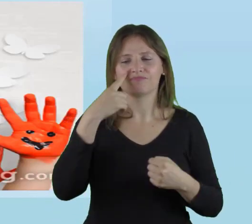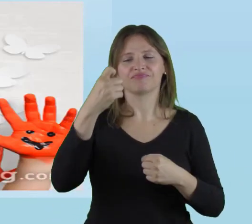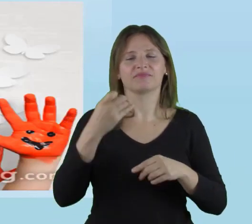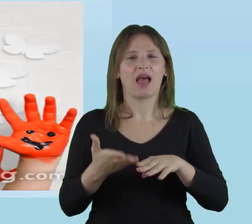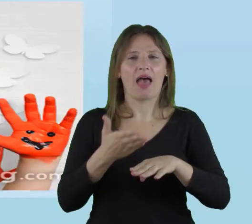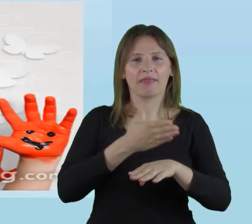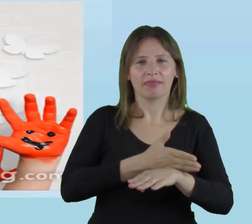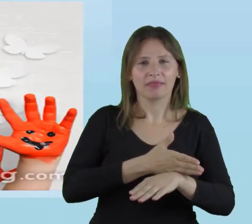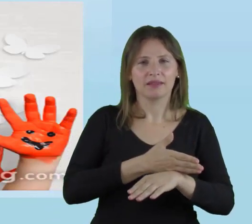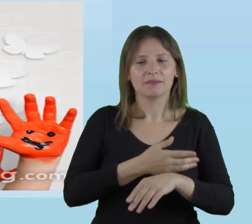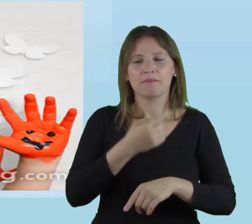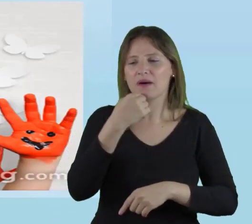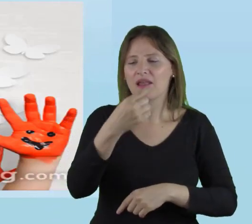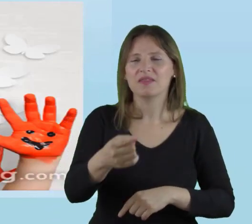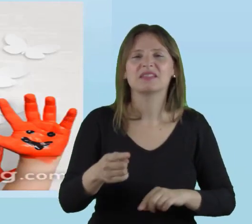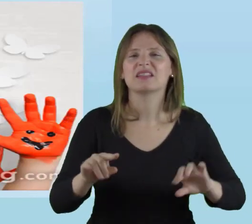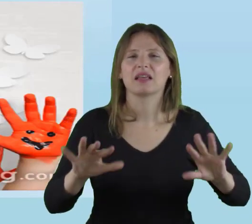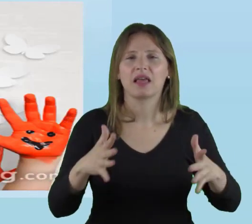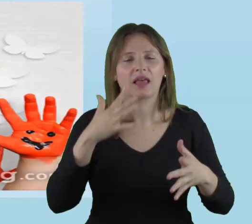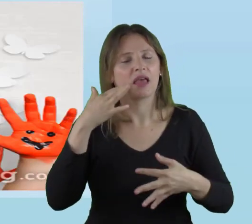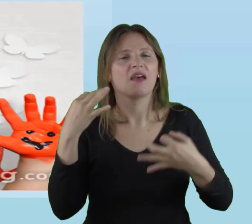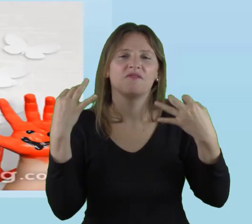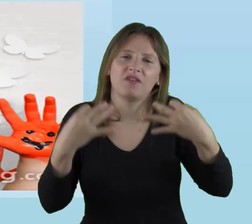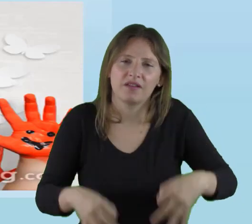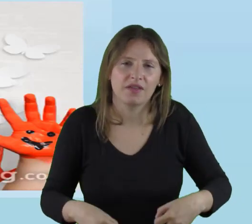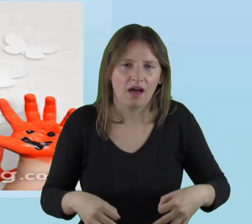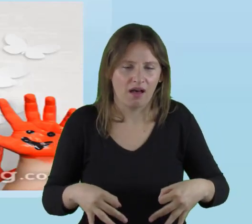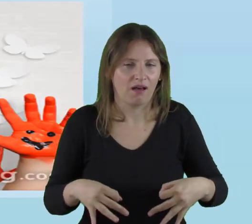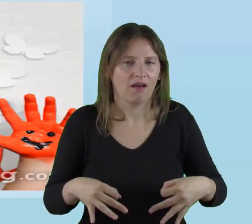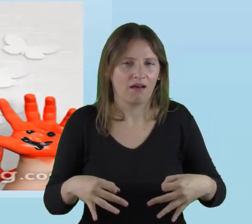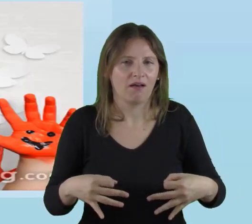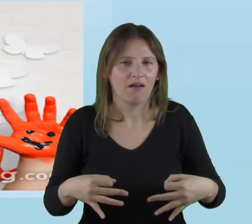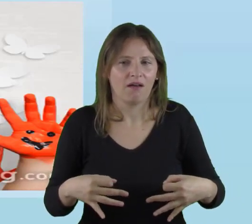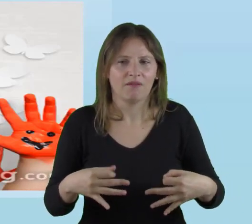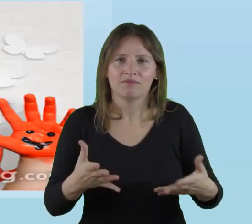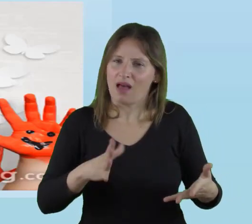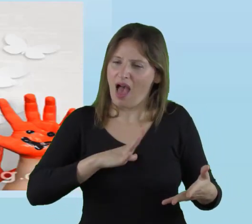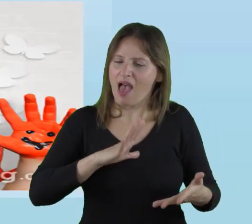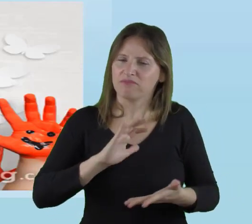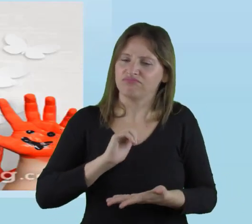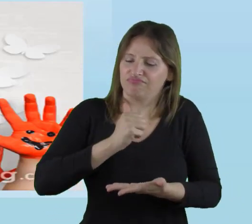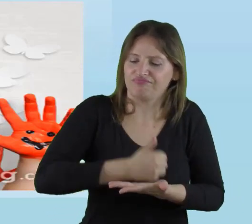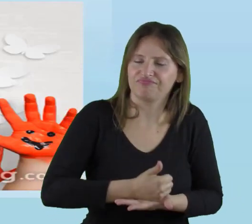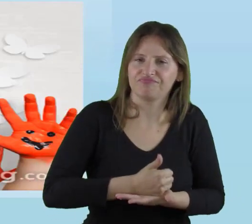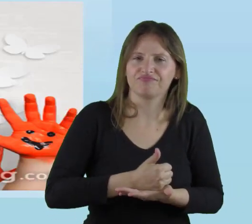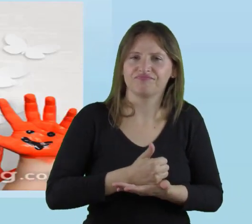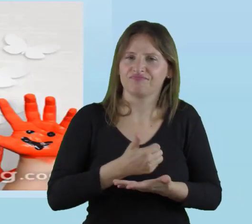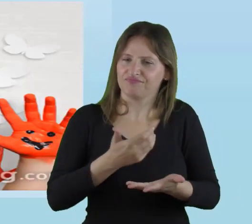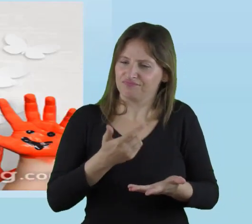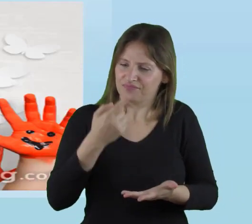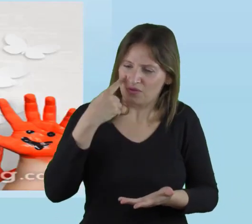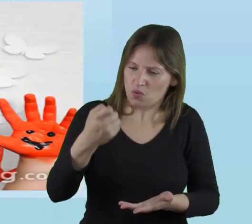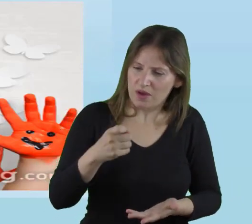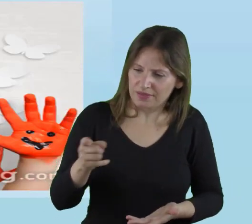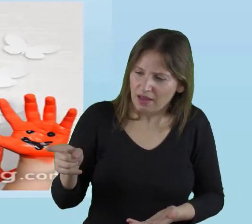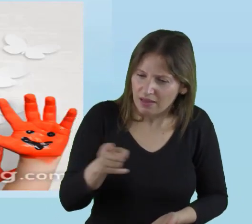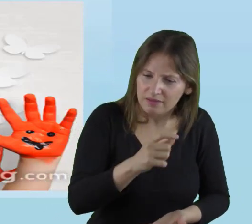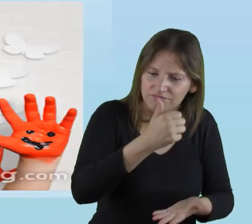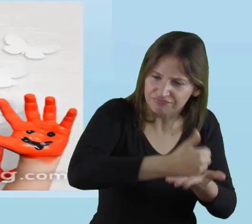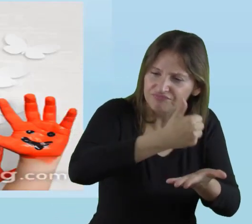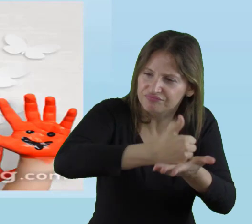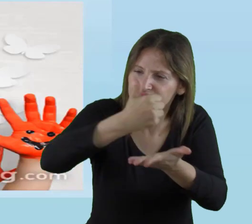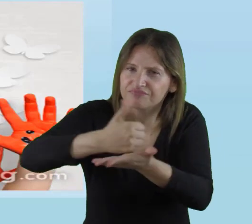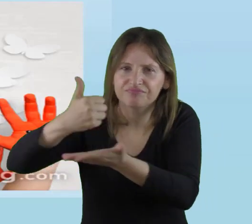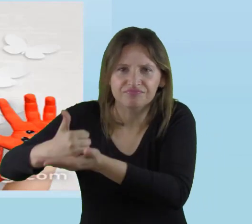tener en cuenta para decir que realmente estoy teniendo presente a todos mis